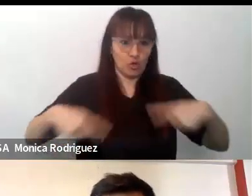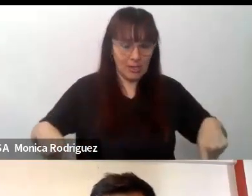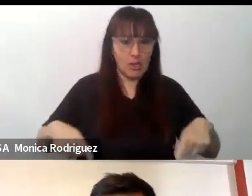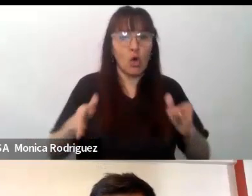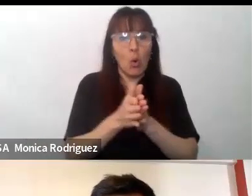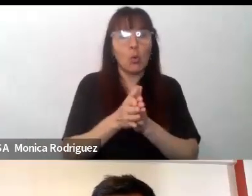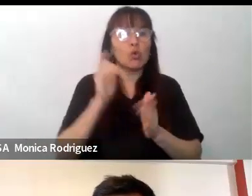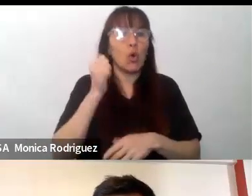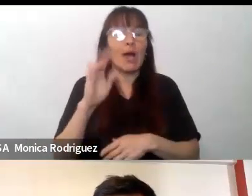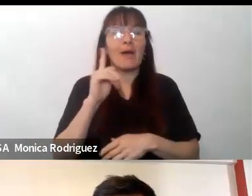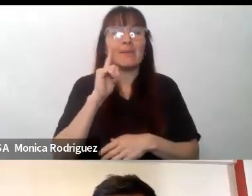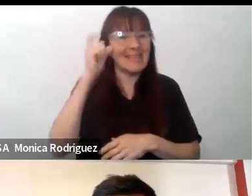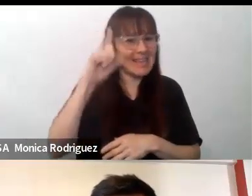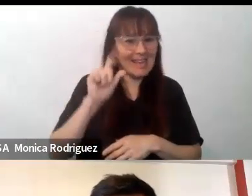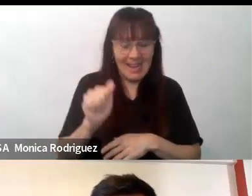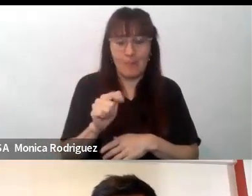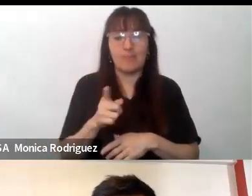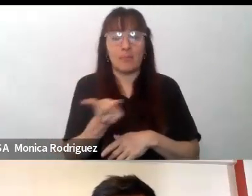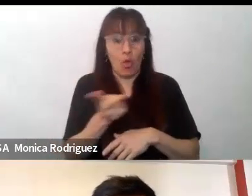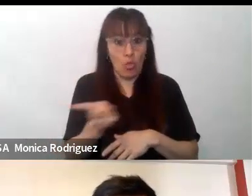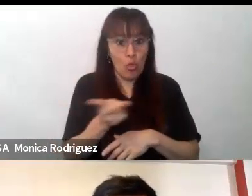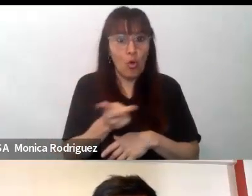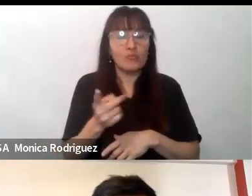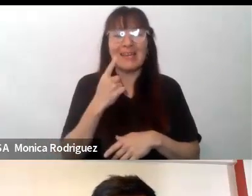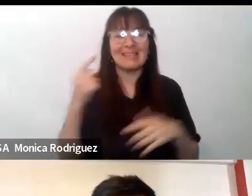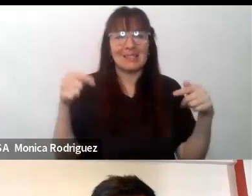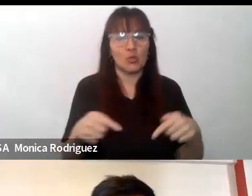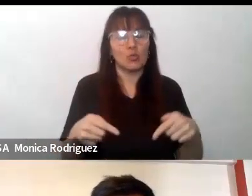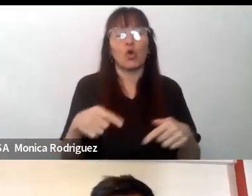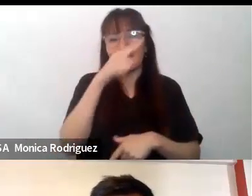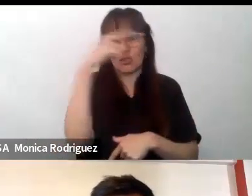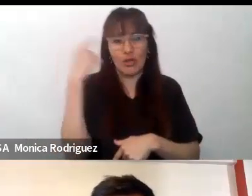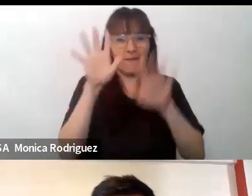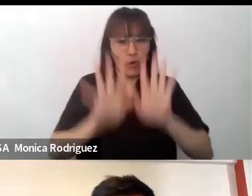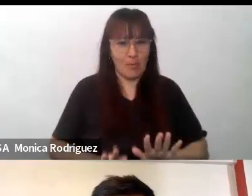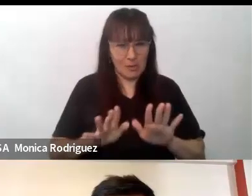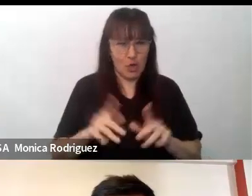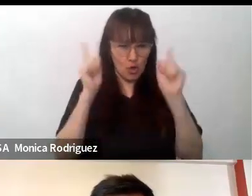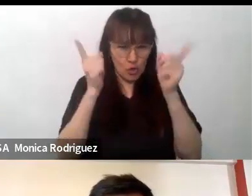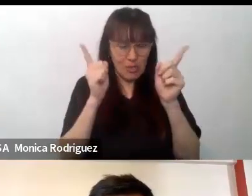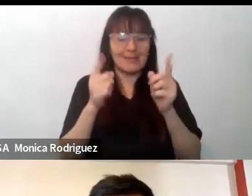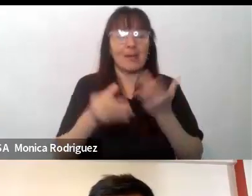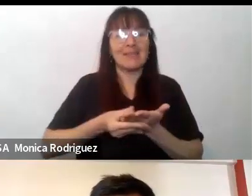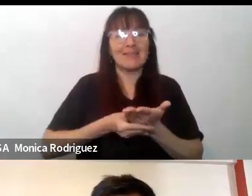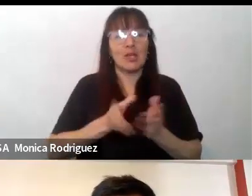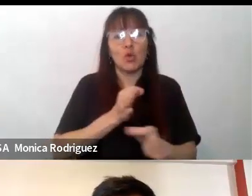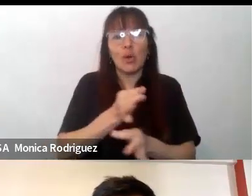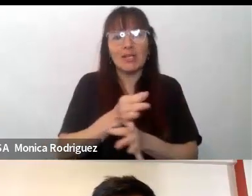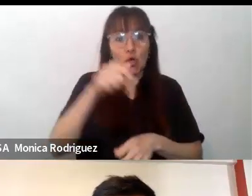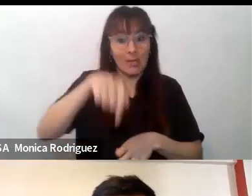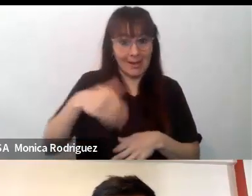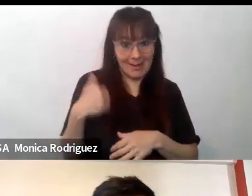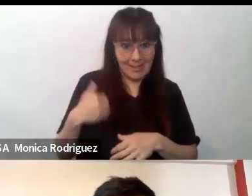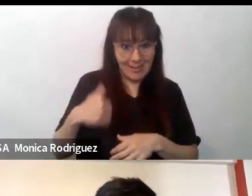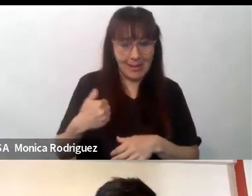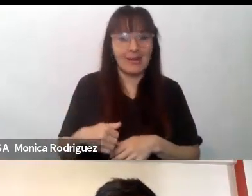Gabriela Giordano. Pertenecemos al Instituto Nacional de Formación Docente del Ministerio de Educación de Argentina y